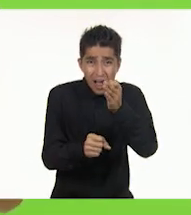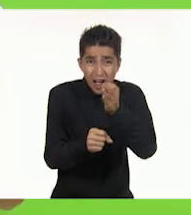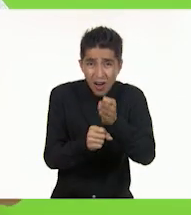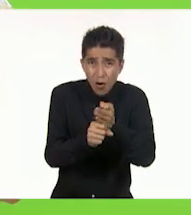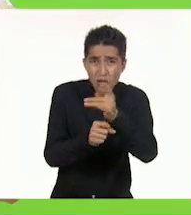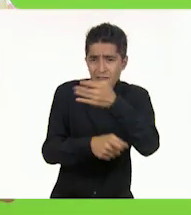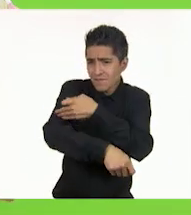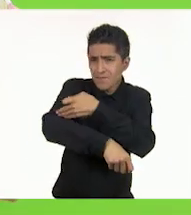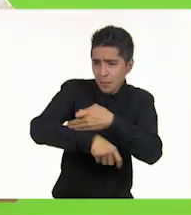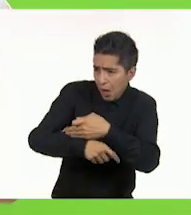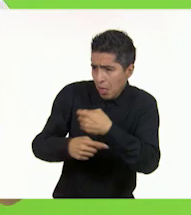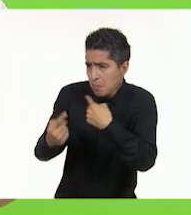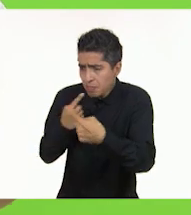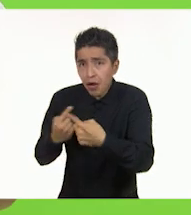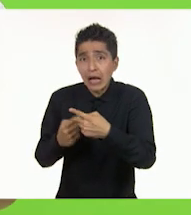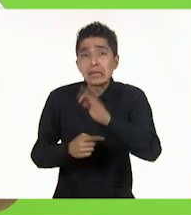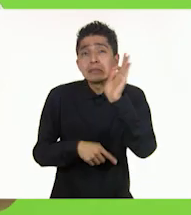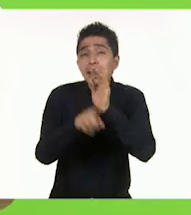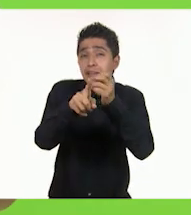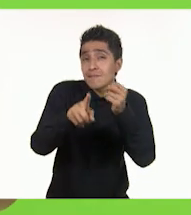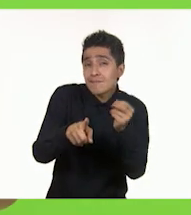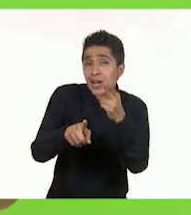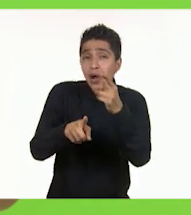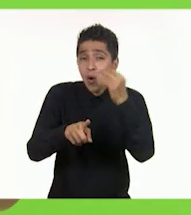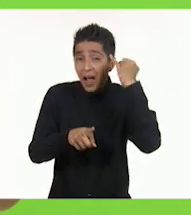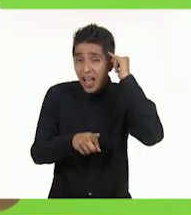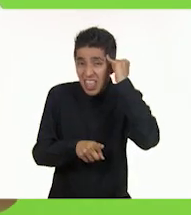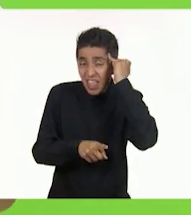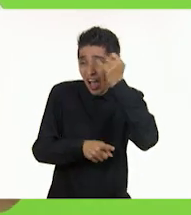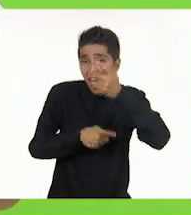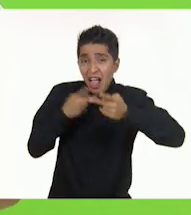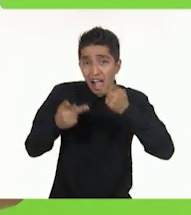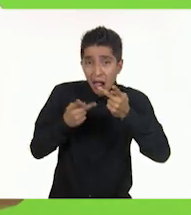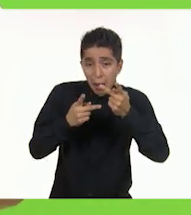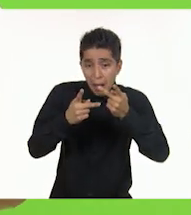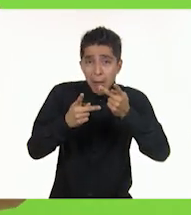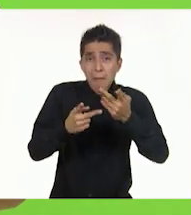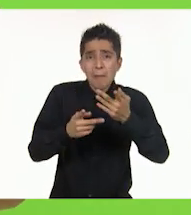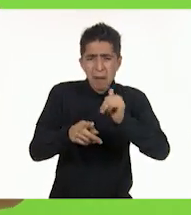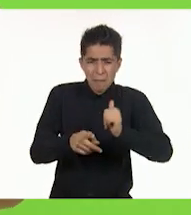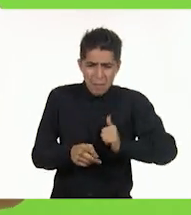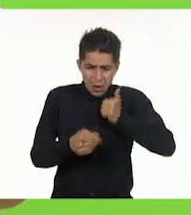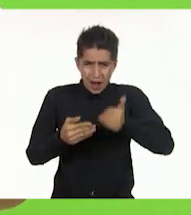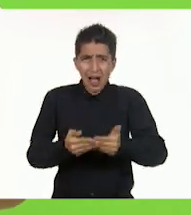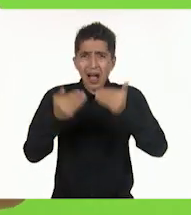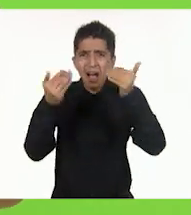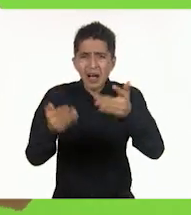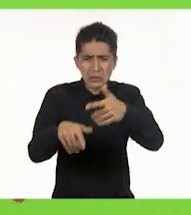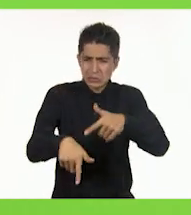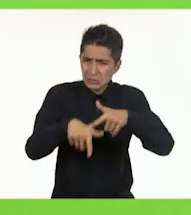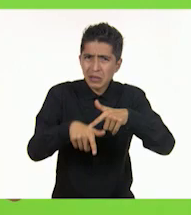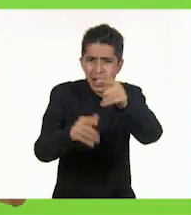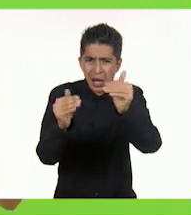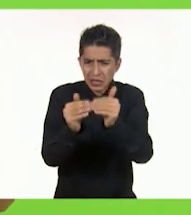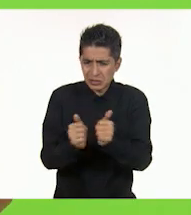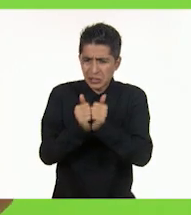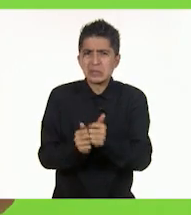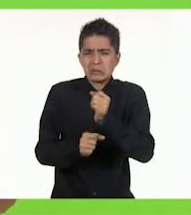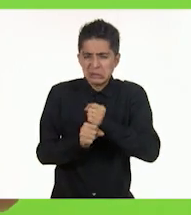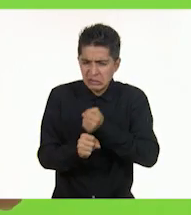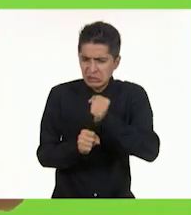familia. Y si tienes la fortuna de hablar una lengua indígena, ¿por qué no aprovechas este momento que seguimos en casa para